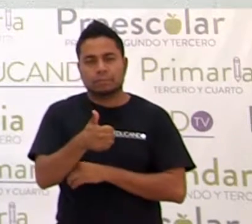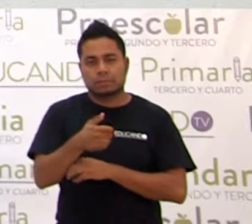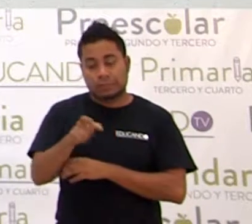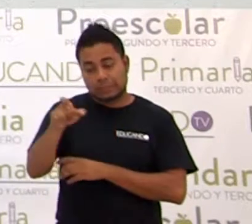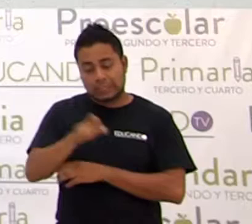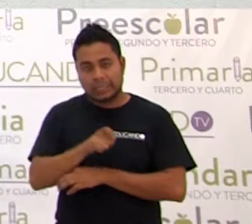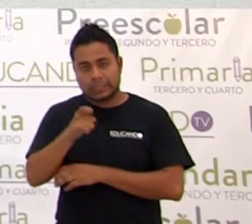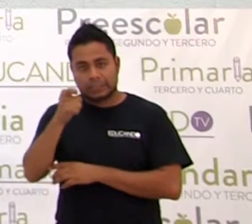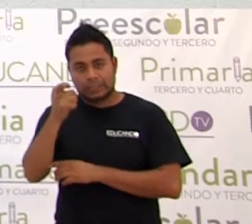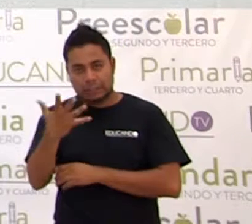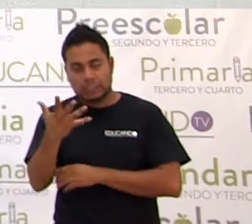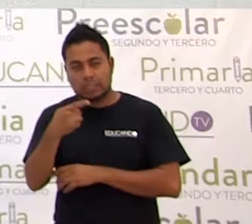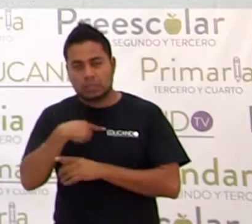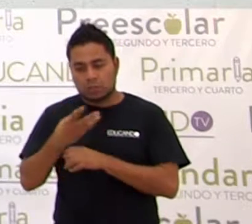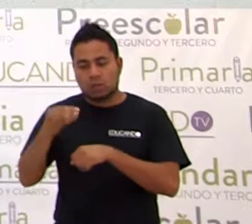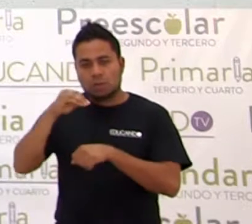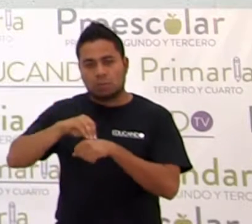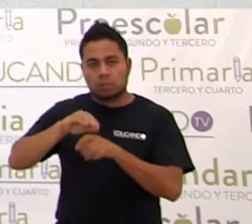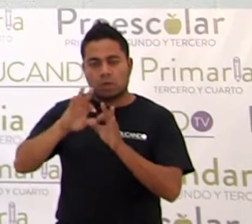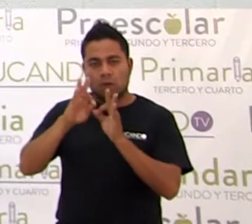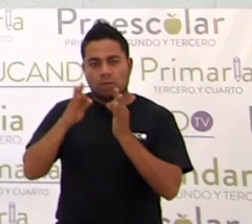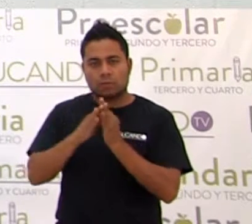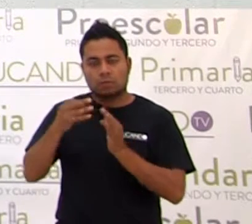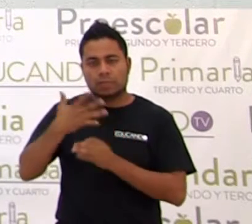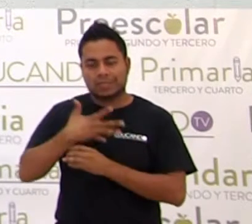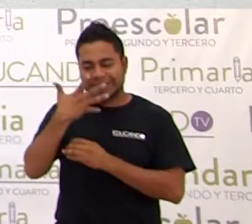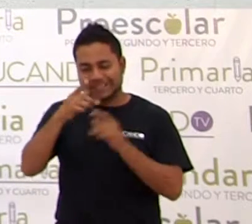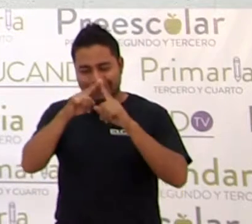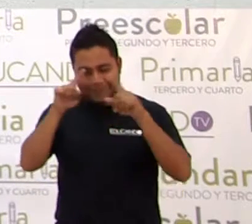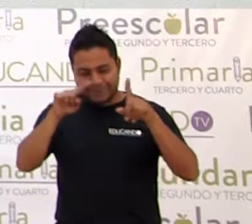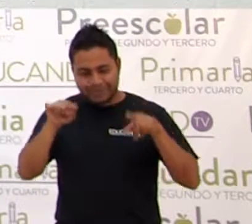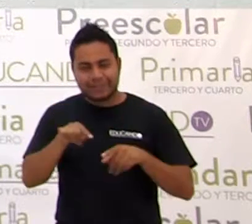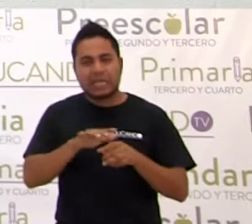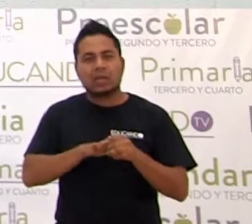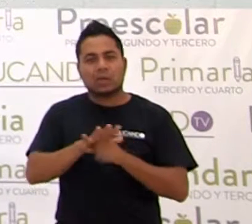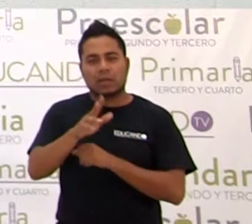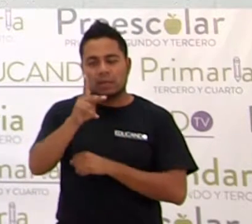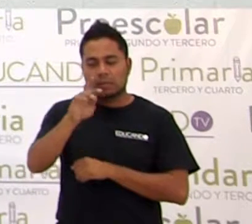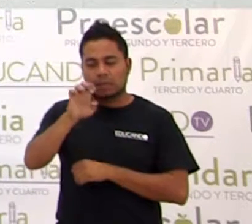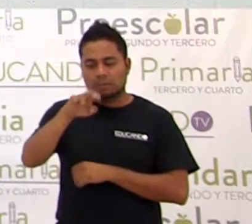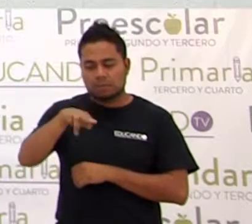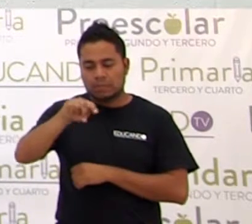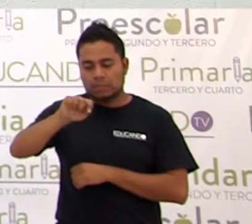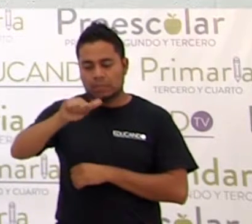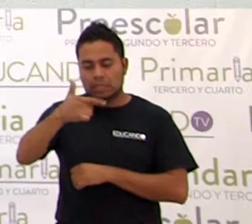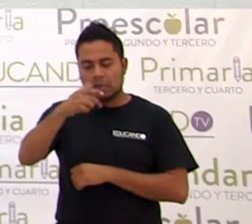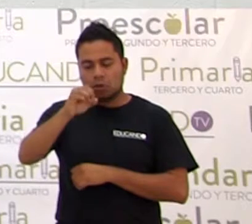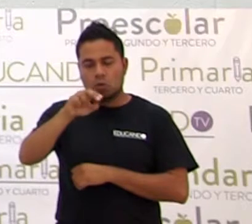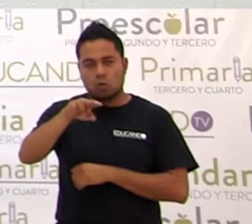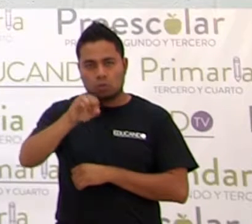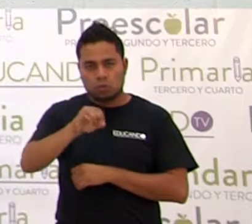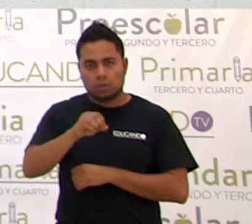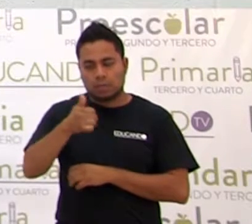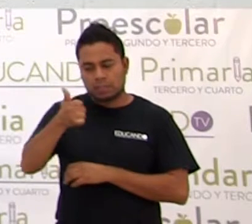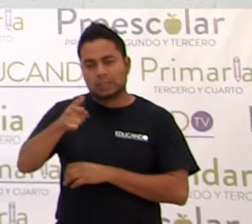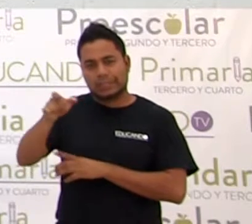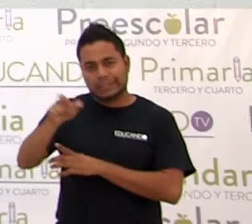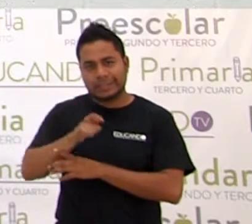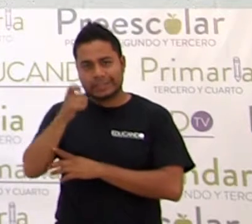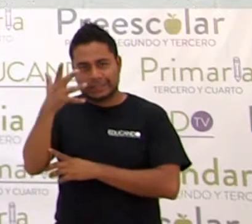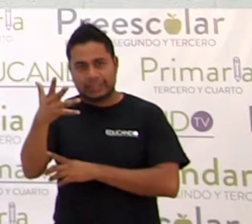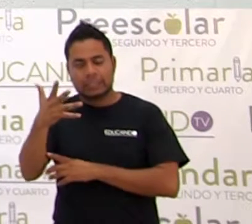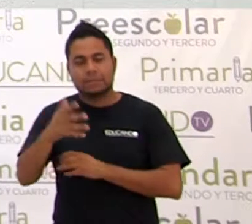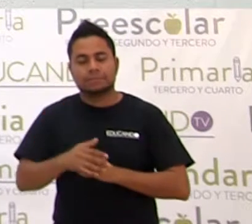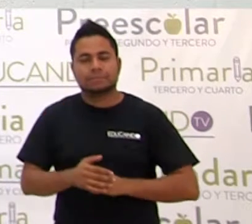X quinta, ponemos la figura que tiene cinco lados, que es el pentágono. ¿Sí? Seis X quinta.